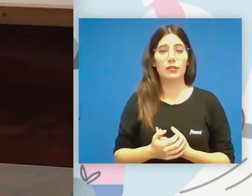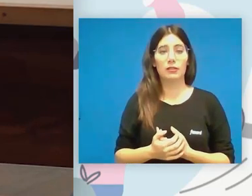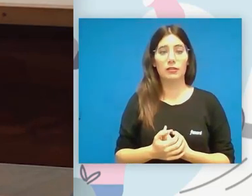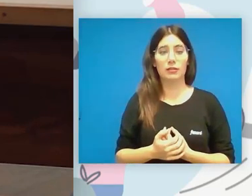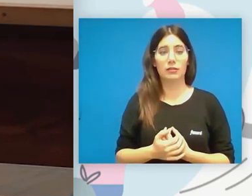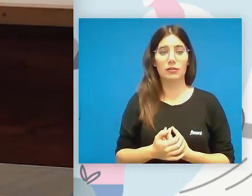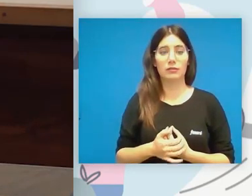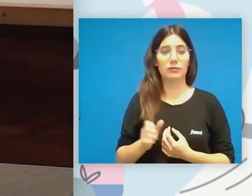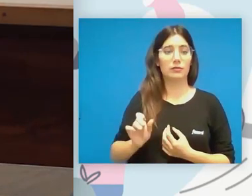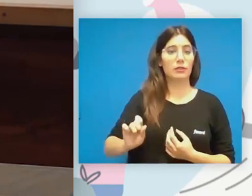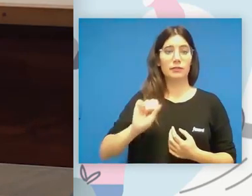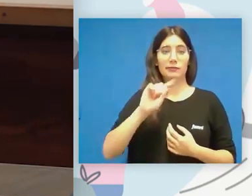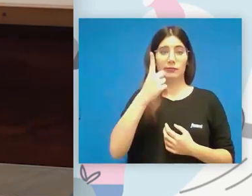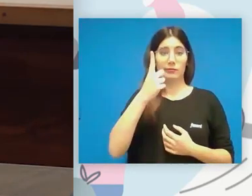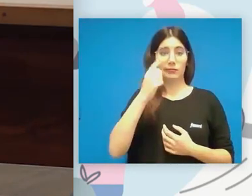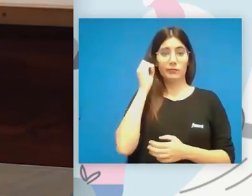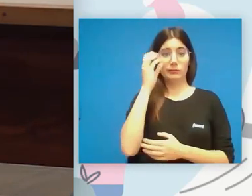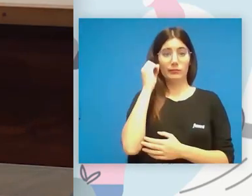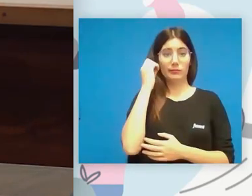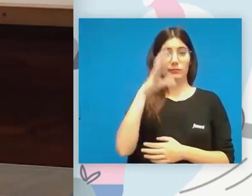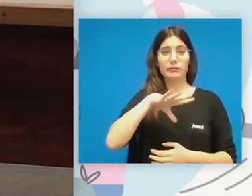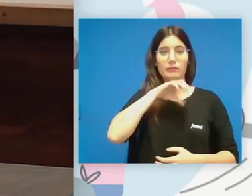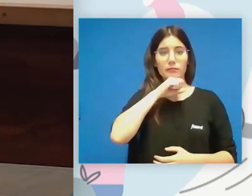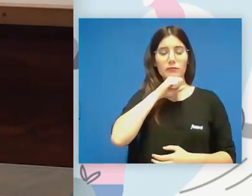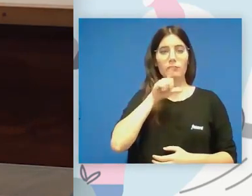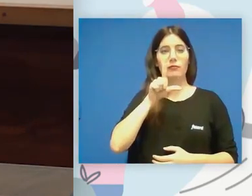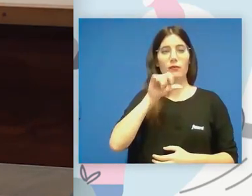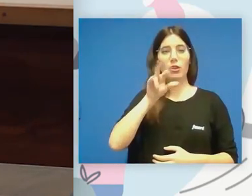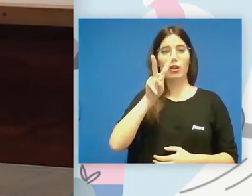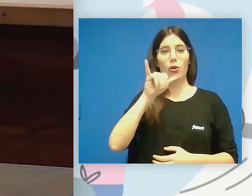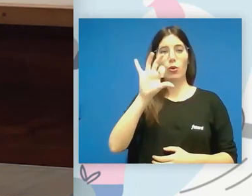El en intervenir va a ser Luis Leardi.